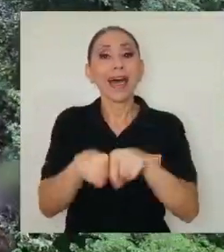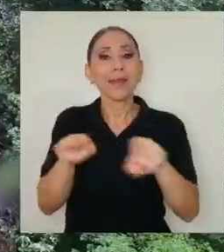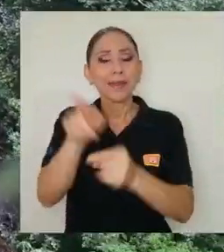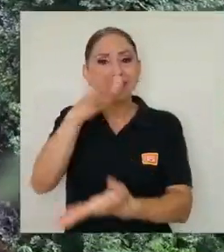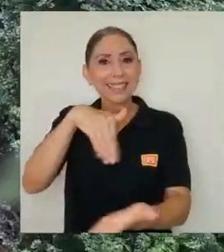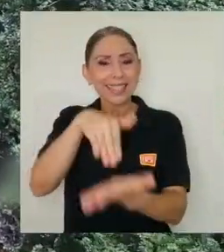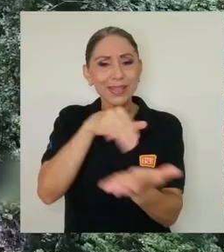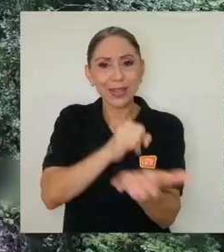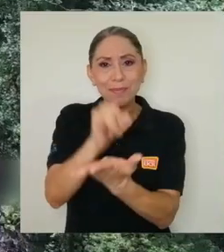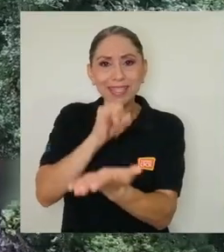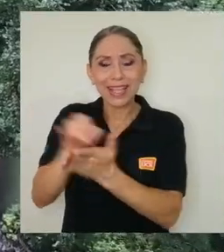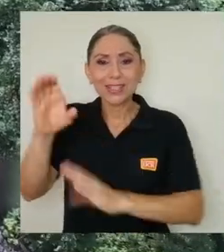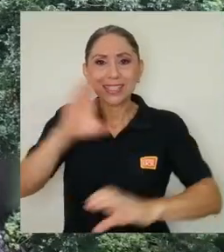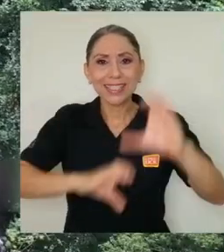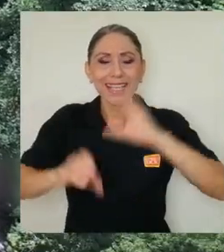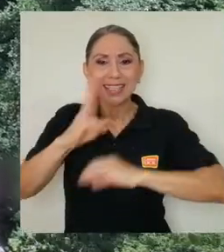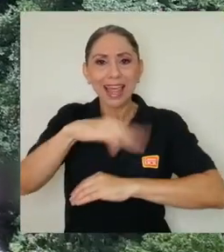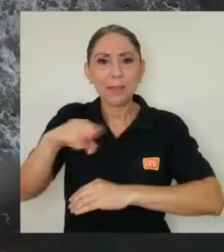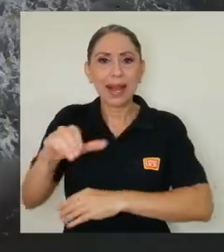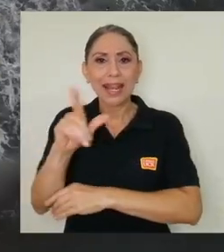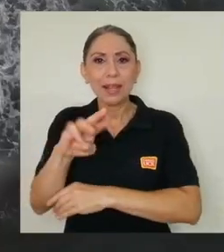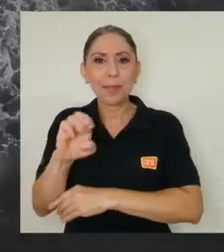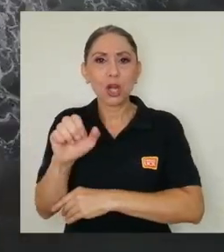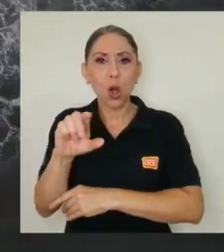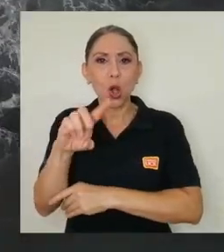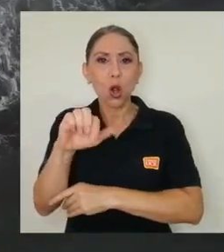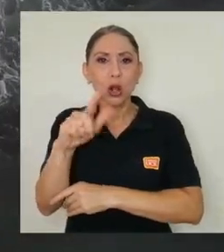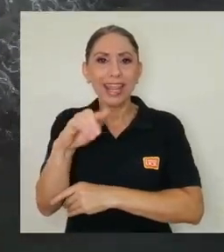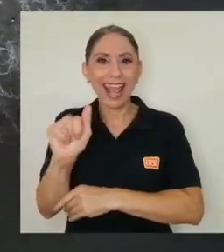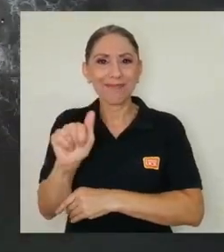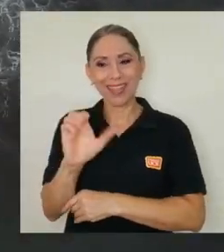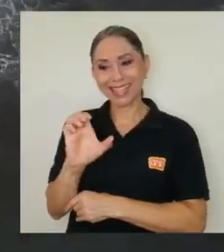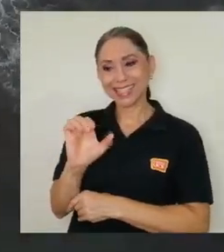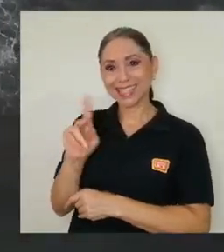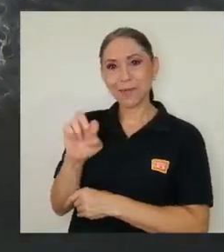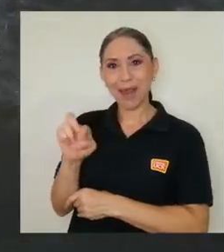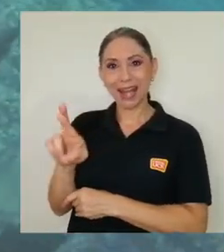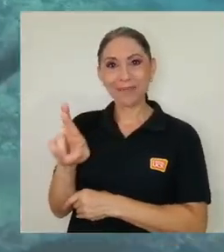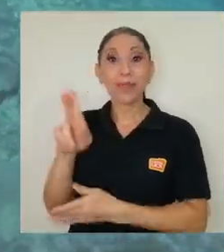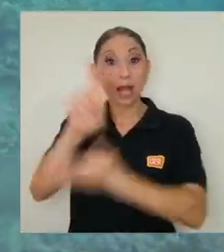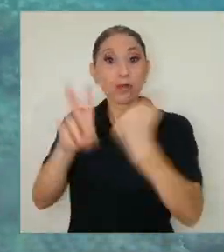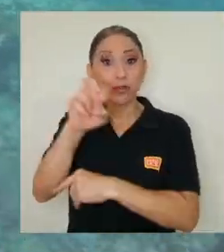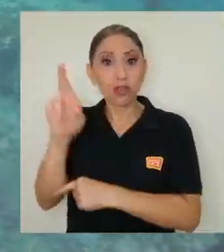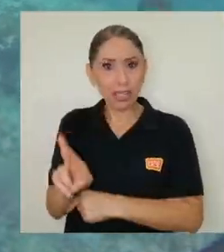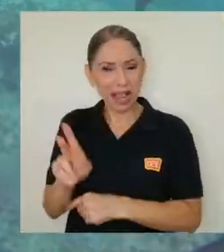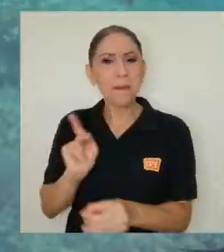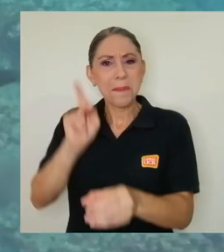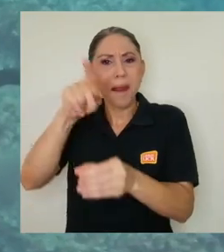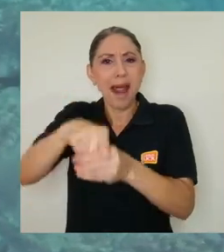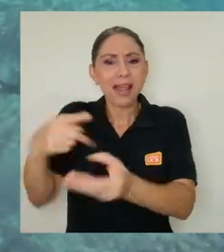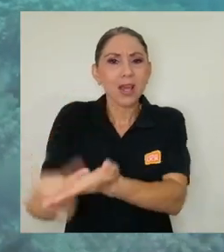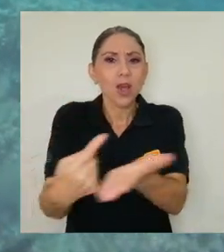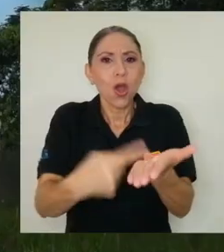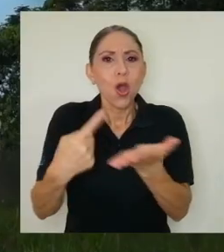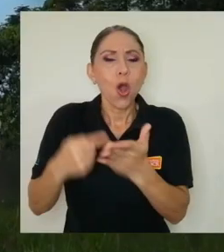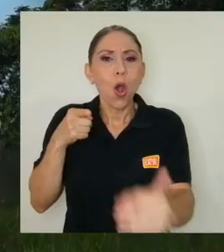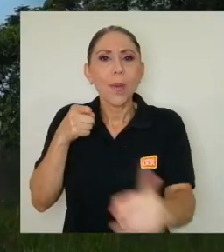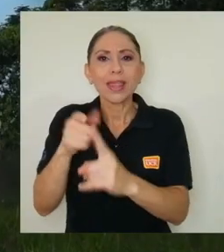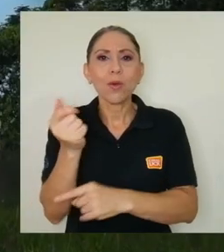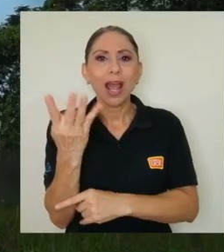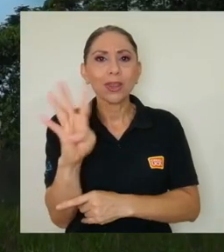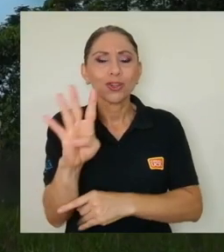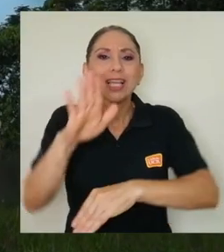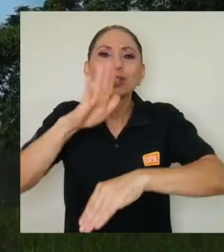el Centro de Investigación en Ciencias del Mar y Limnología, CIMAR, de la UCR, tuvo su participación en la discusión del Objetivo 14